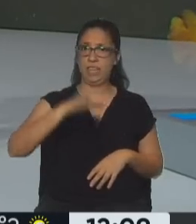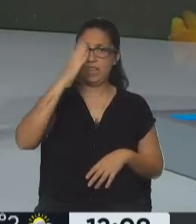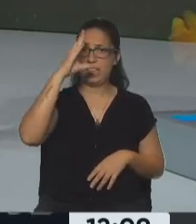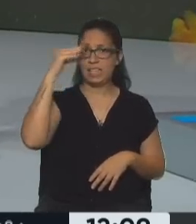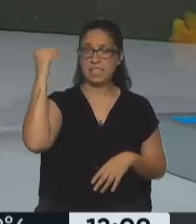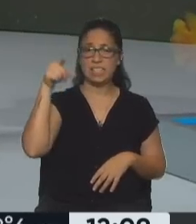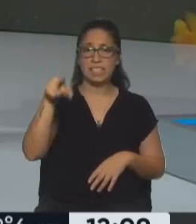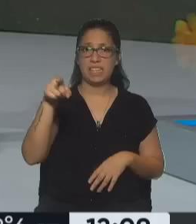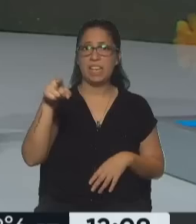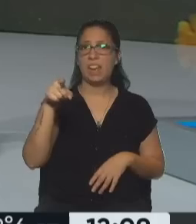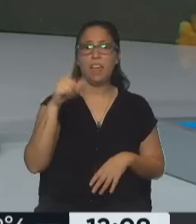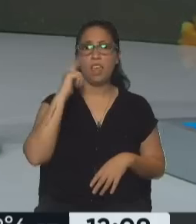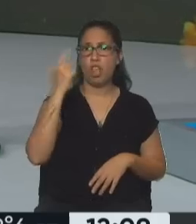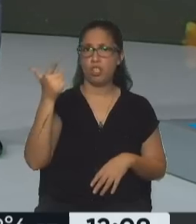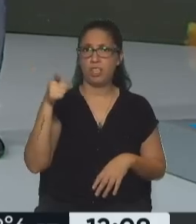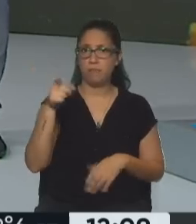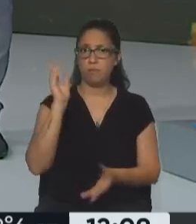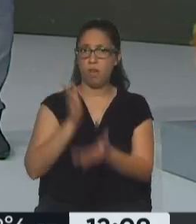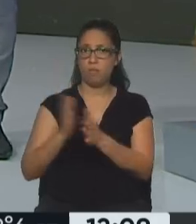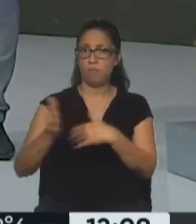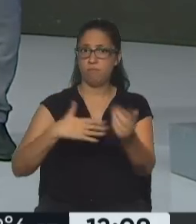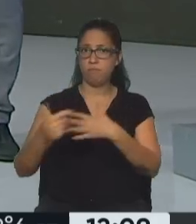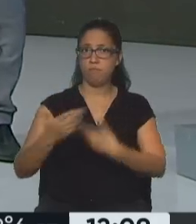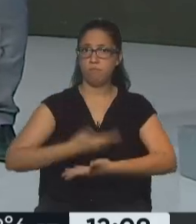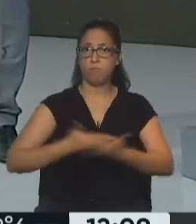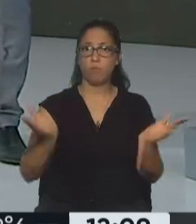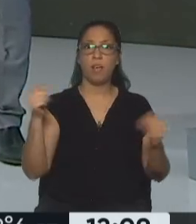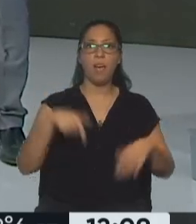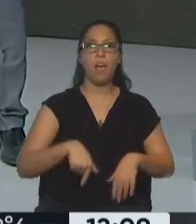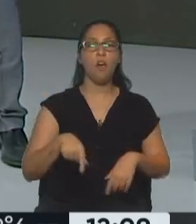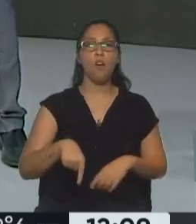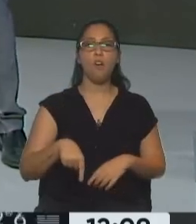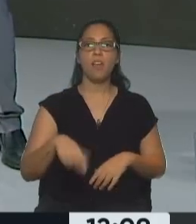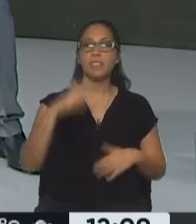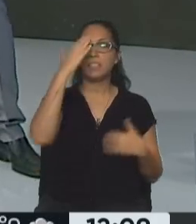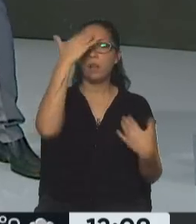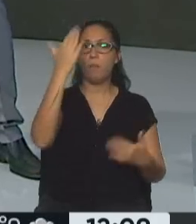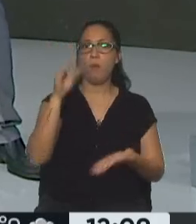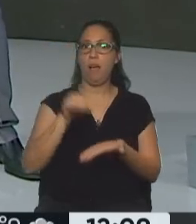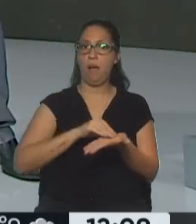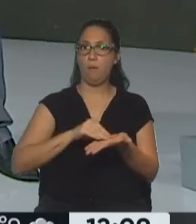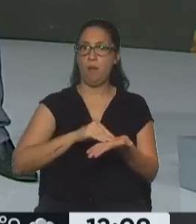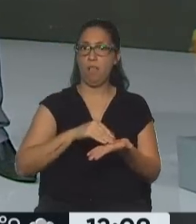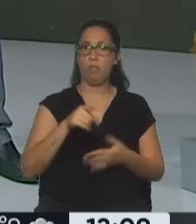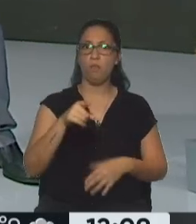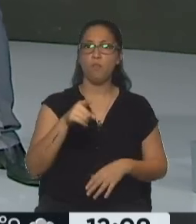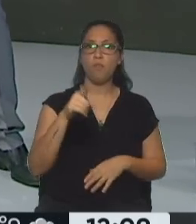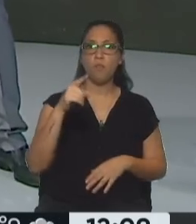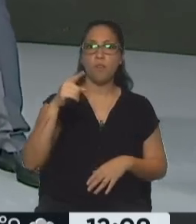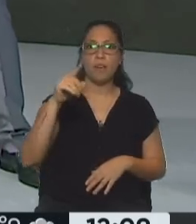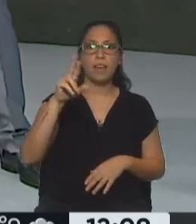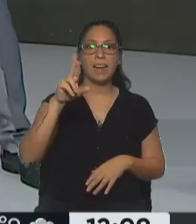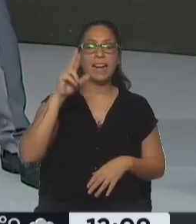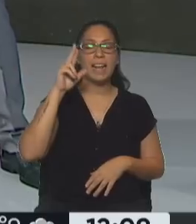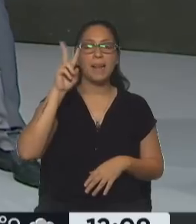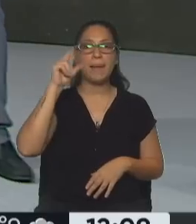inocente en la causa por la obra pública en vialidad. Ya mismo estamos saludando al abogado denunciante, Marcelo Gerriken